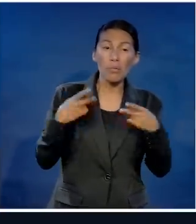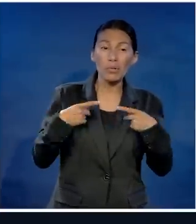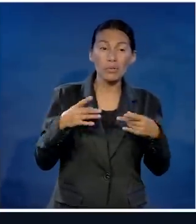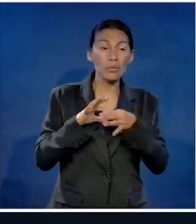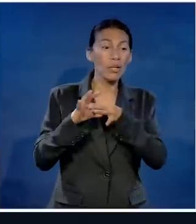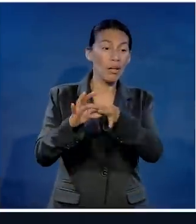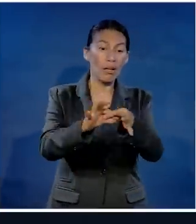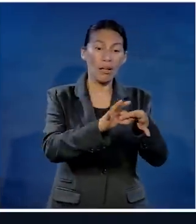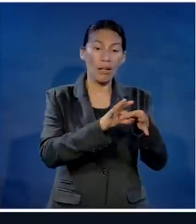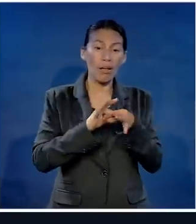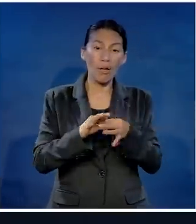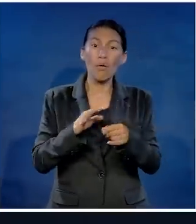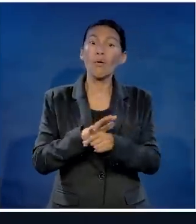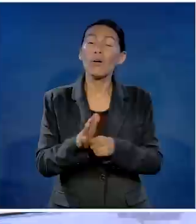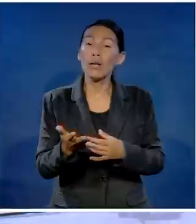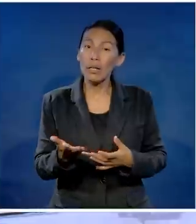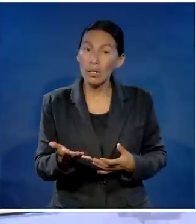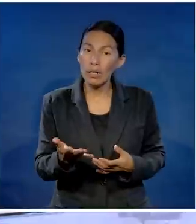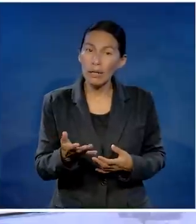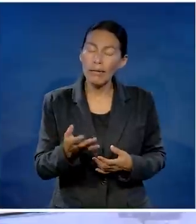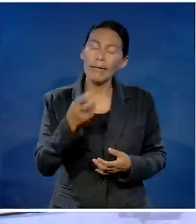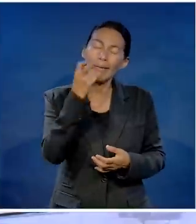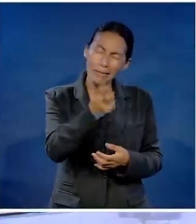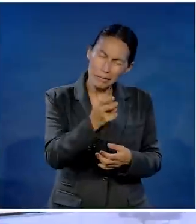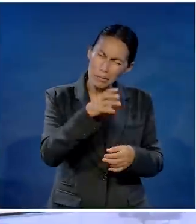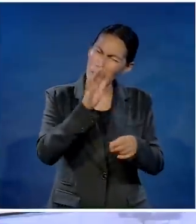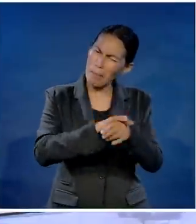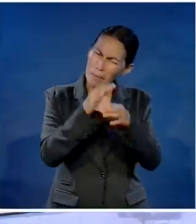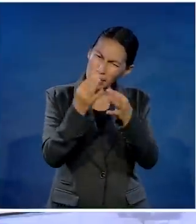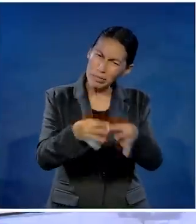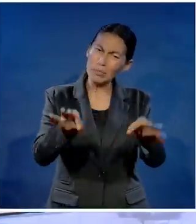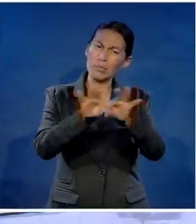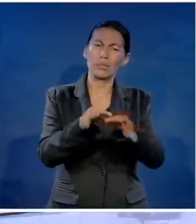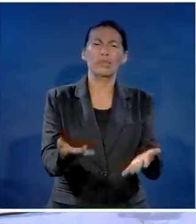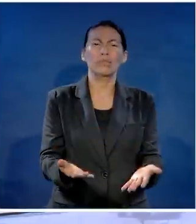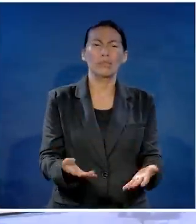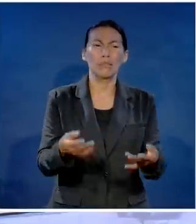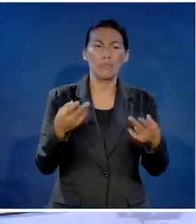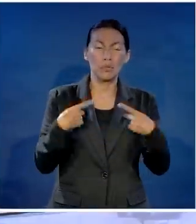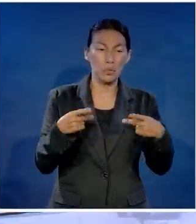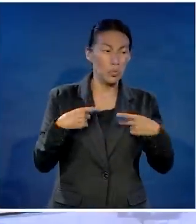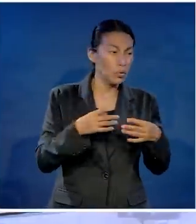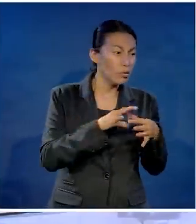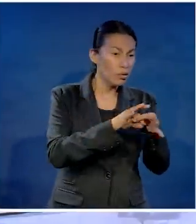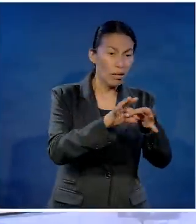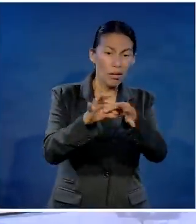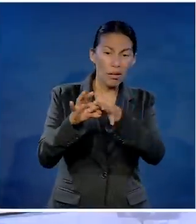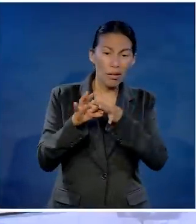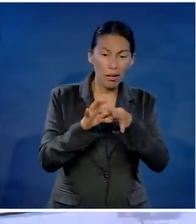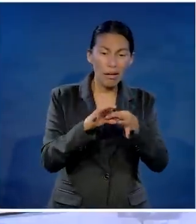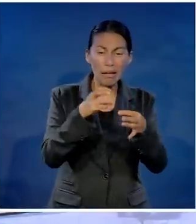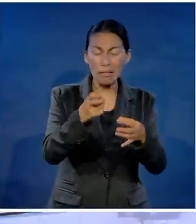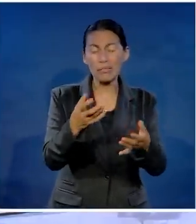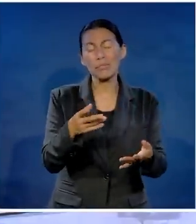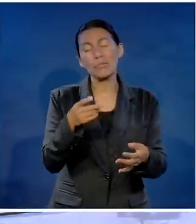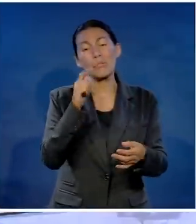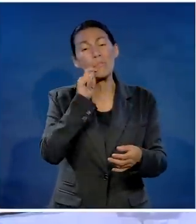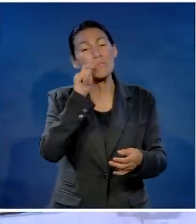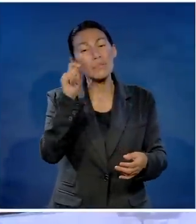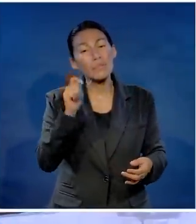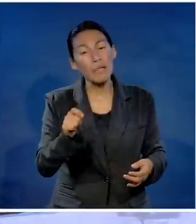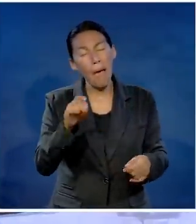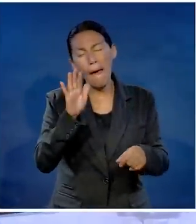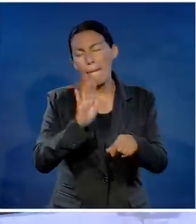que maneja sus relaciones con los demás siempre será más importante. Dígale a quien está al lado.